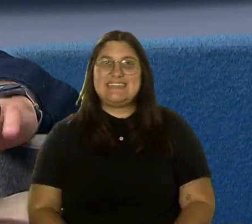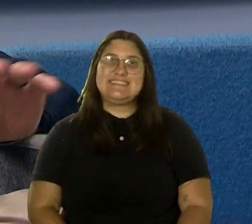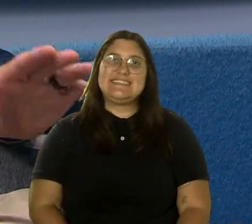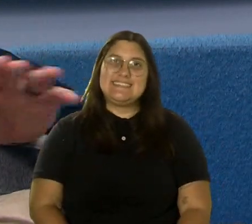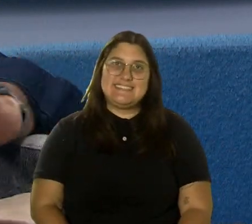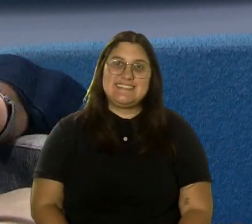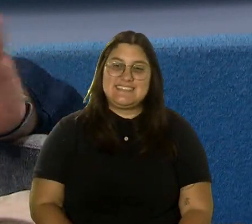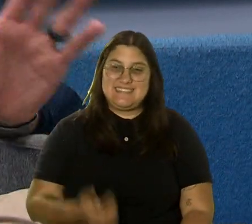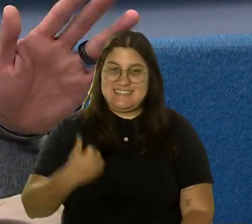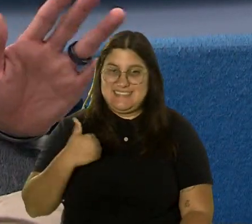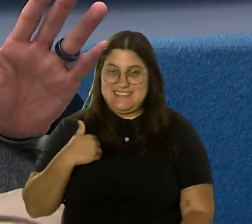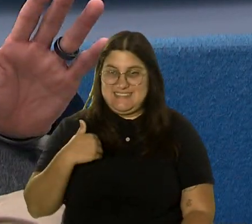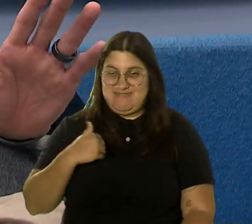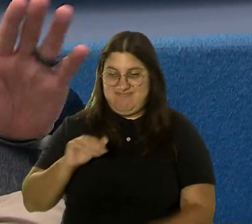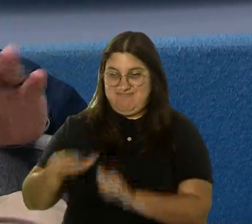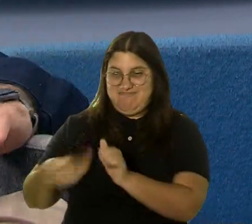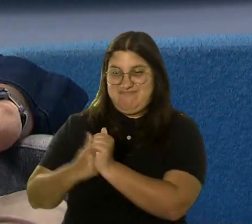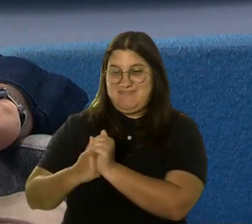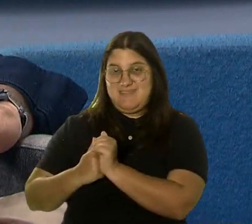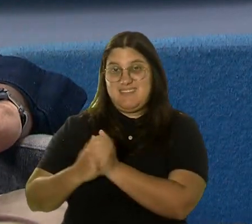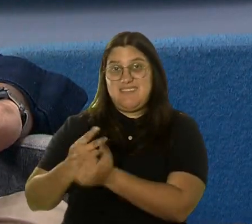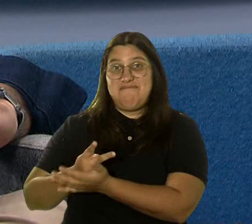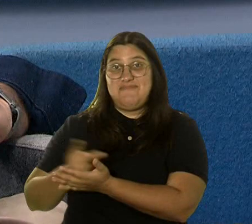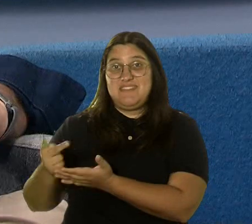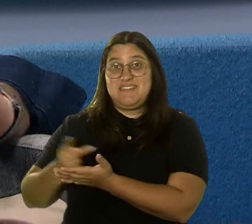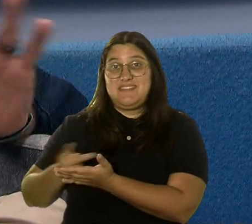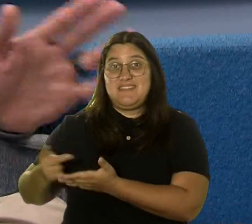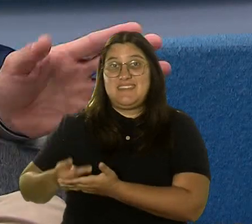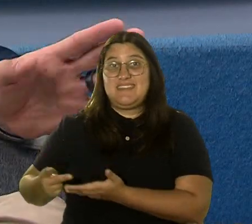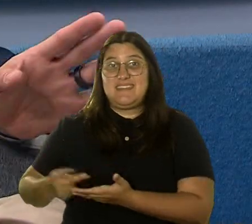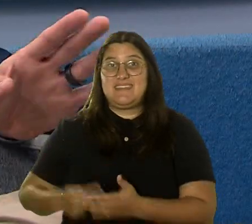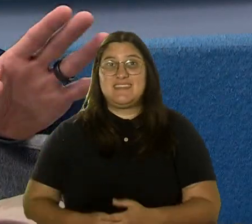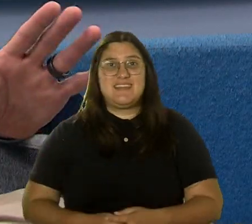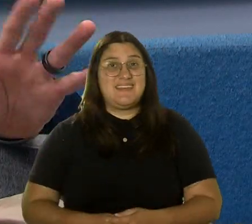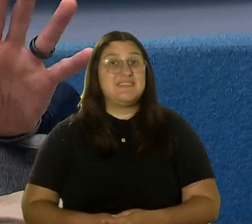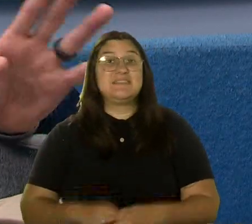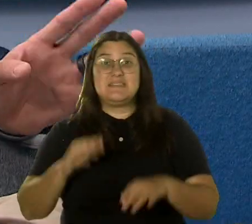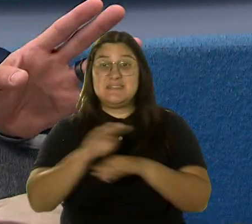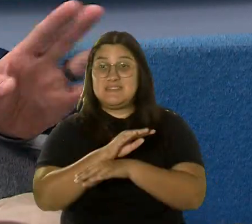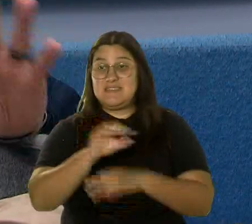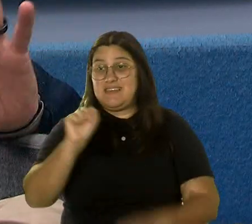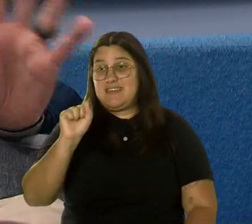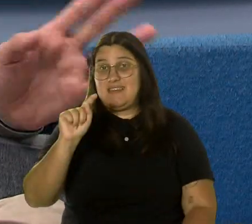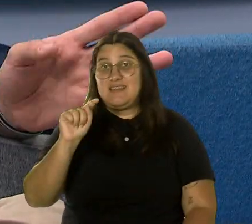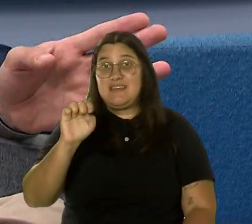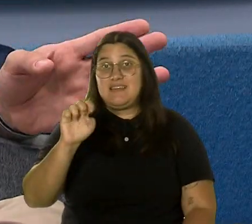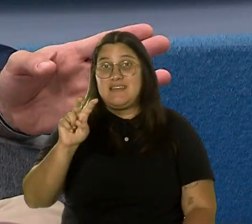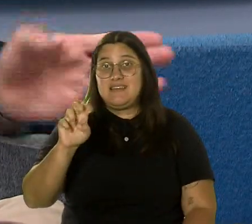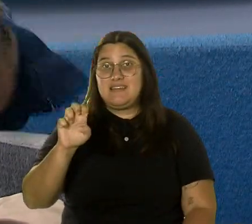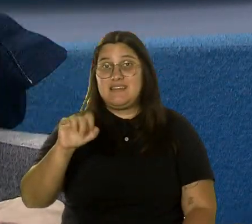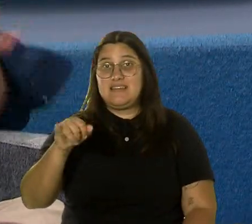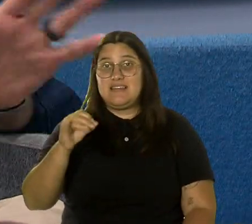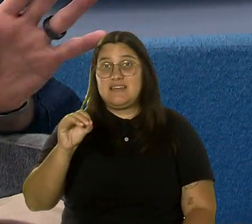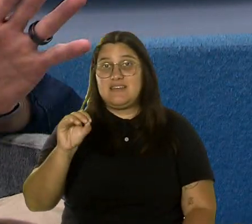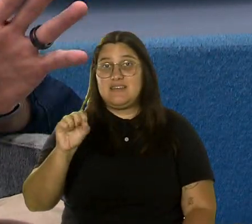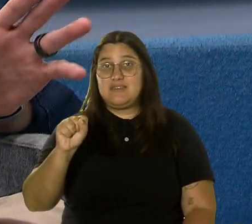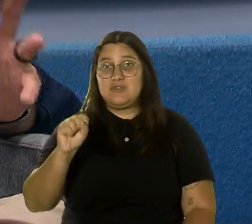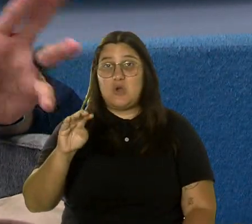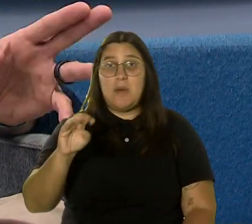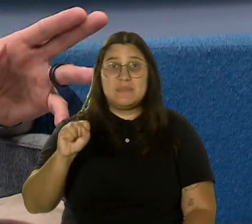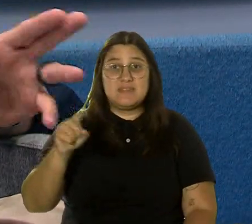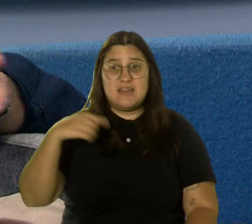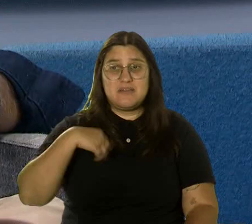baúl lleno de fracasos. Hablemos de los empresarios más exitosos del mundo, Steve Jobs, lo votaron de su empresa, su empresa.